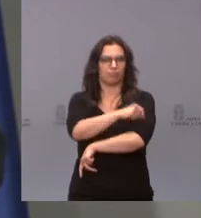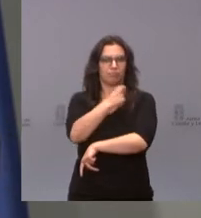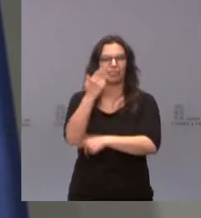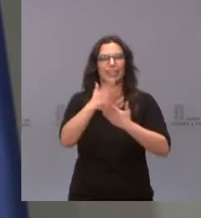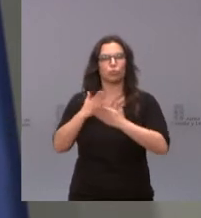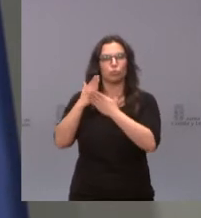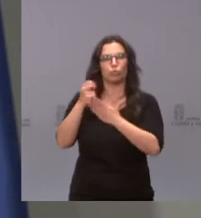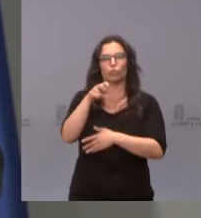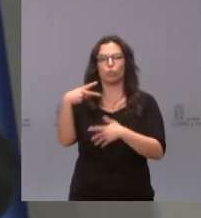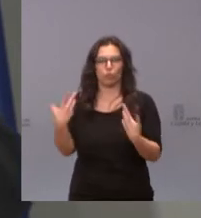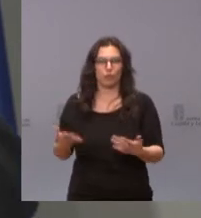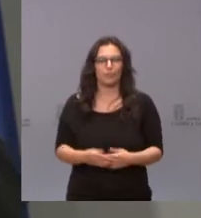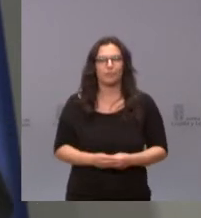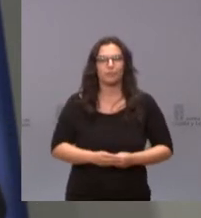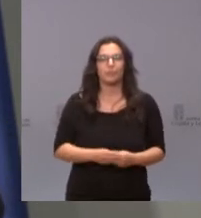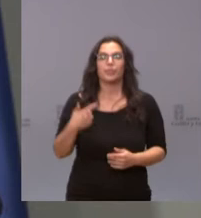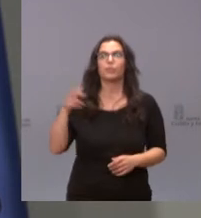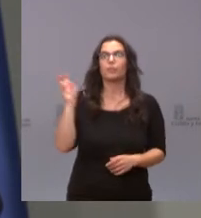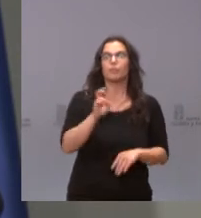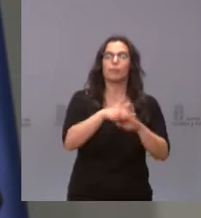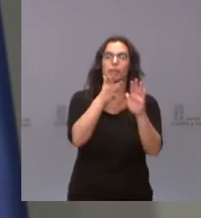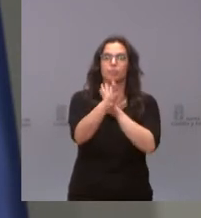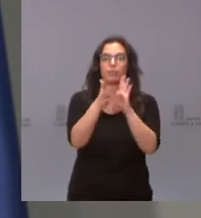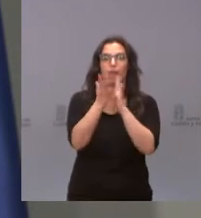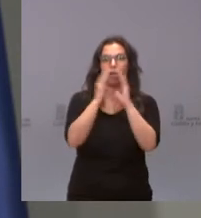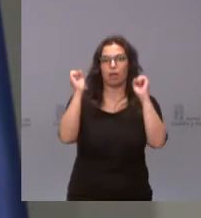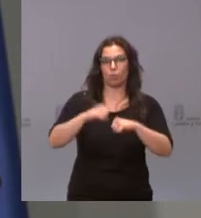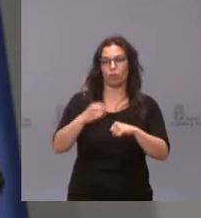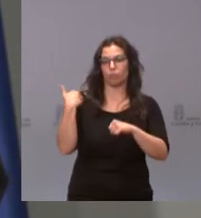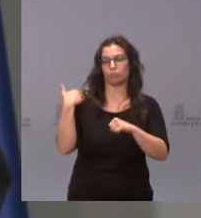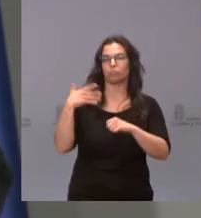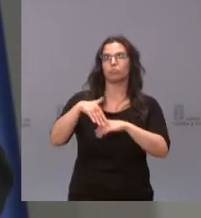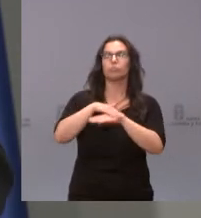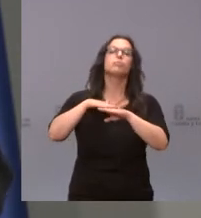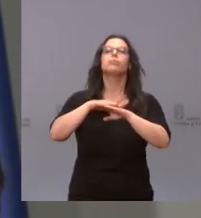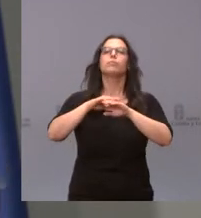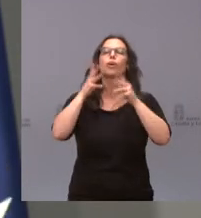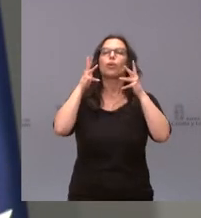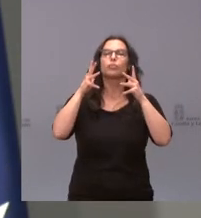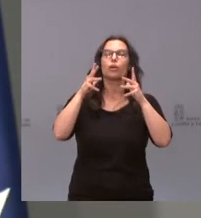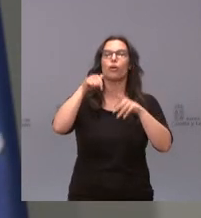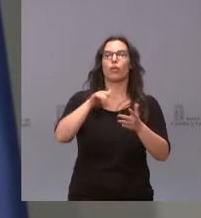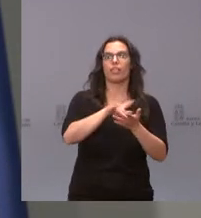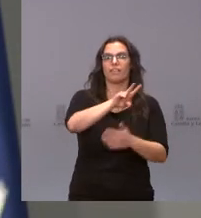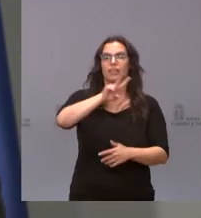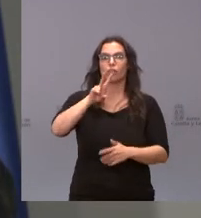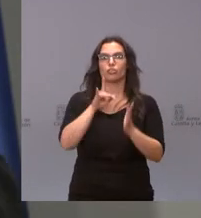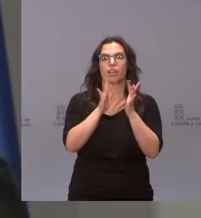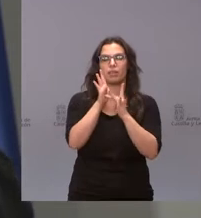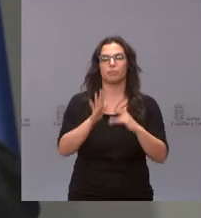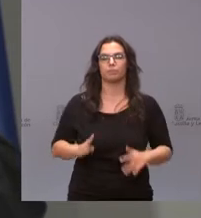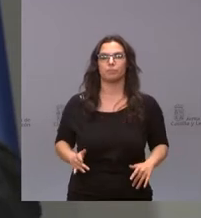y comparecemos para darles cuenta de los acuerdos del Consejo de Gobierno de hoy, 22 de abril.